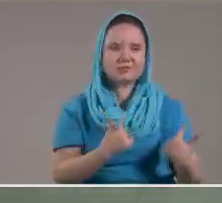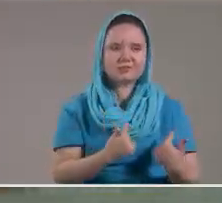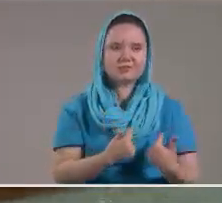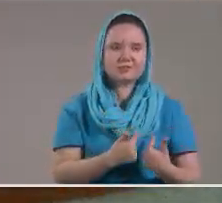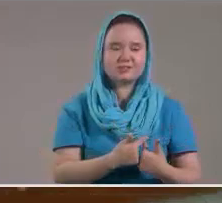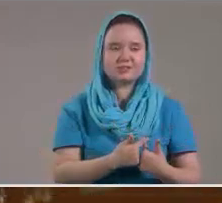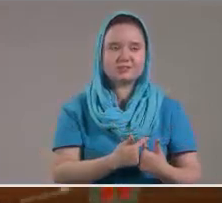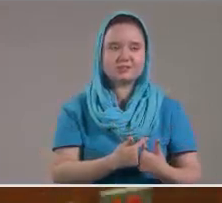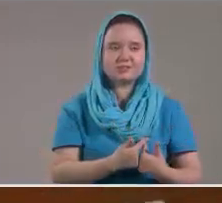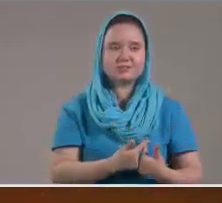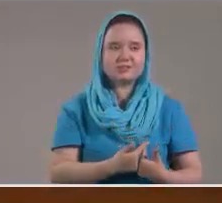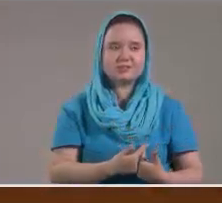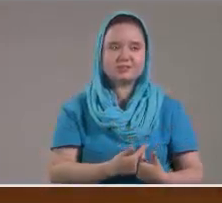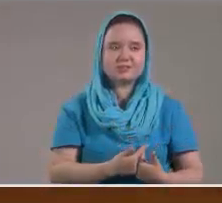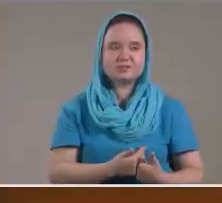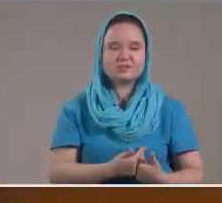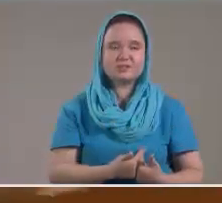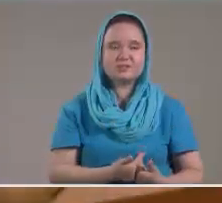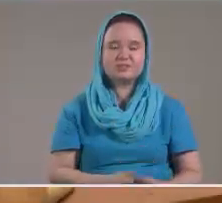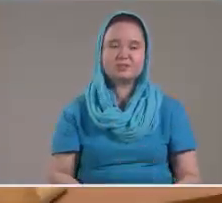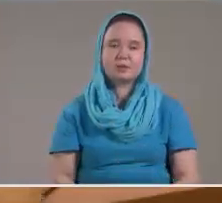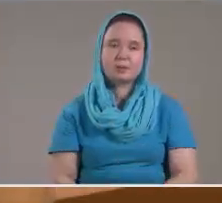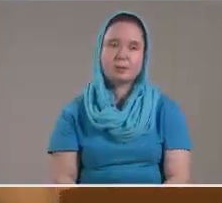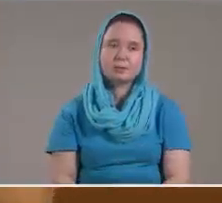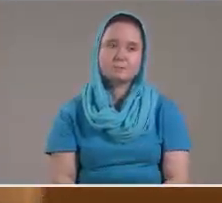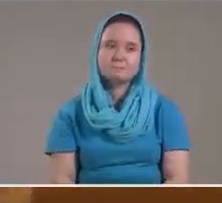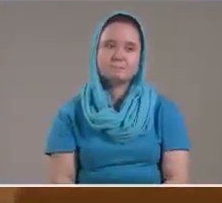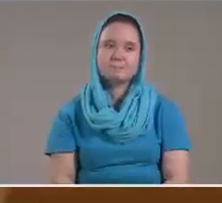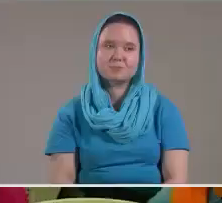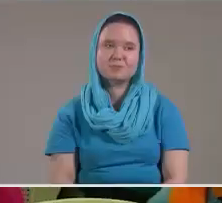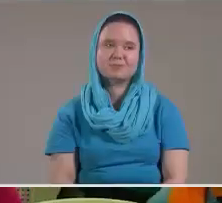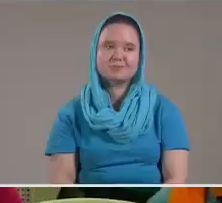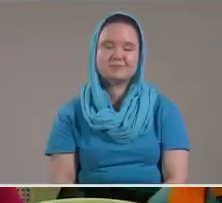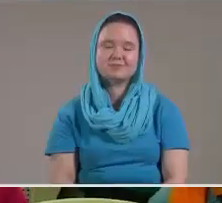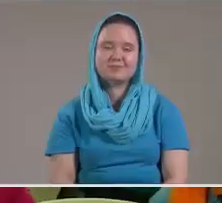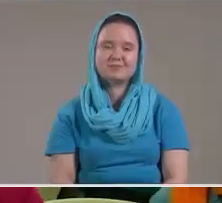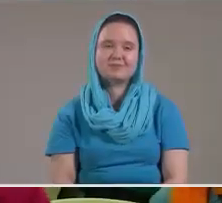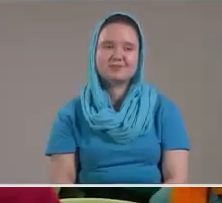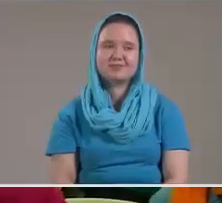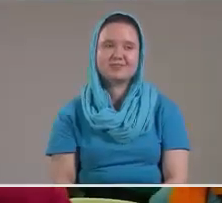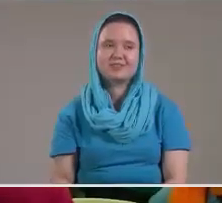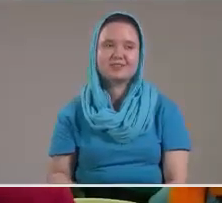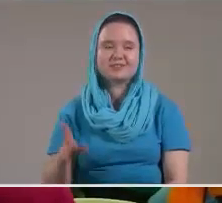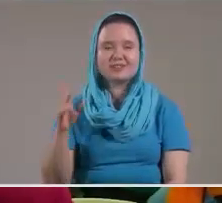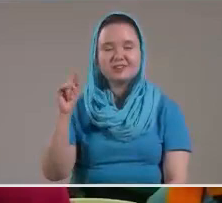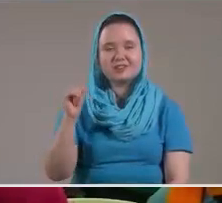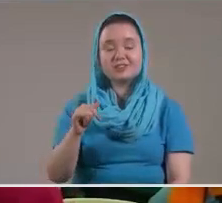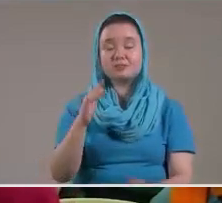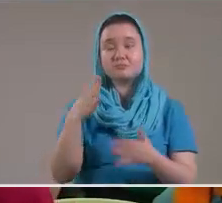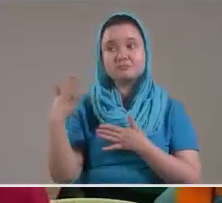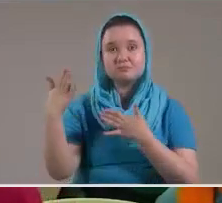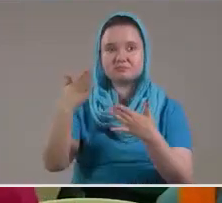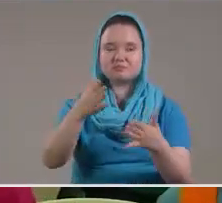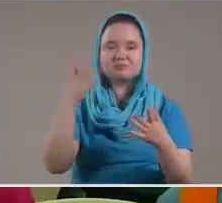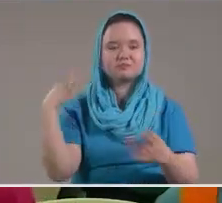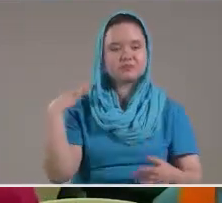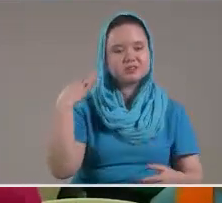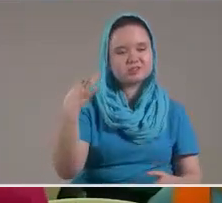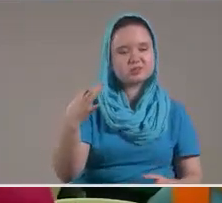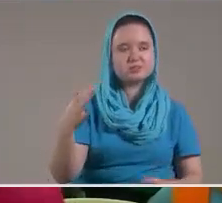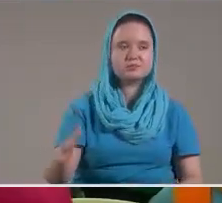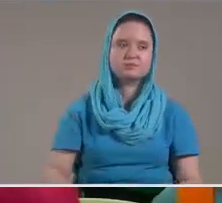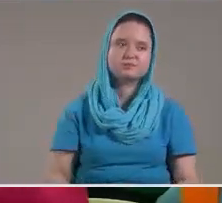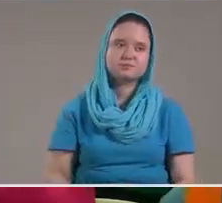quedes En tu lugar Así como Mis hermanos Mis hermanas Han pasado Han valientemente Yo voy a dejar Esta invitación